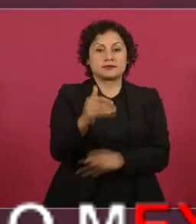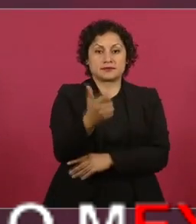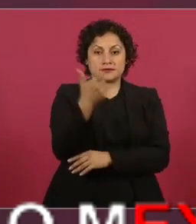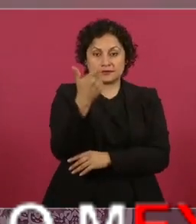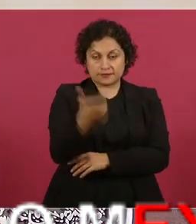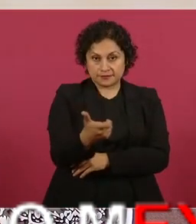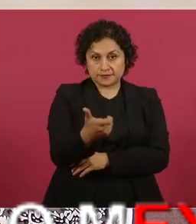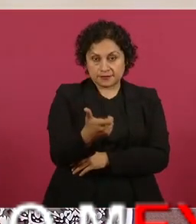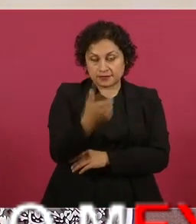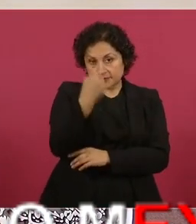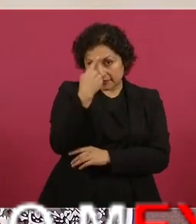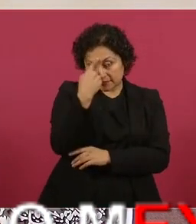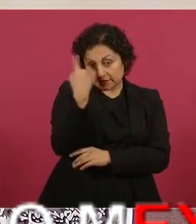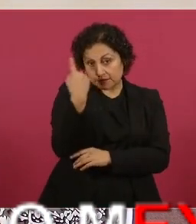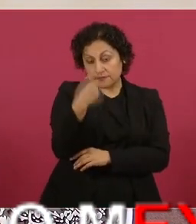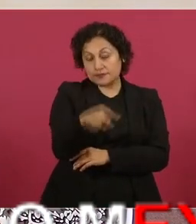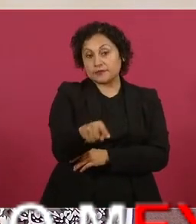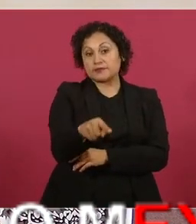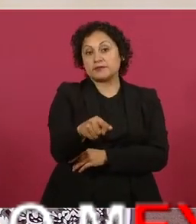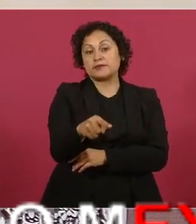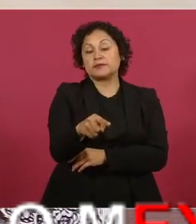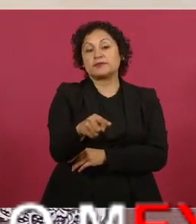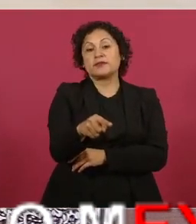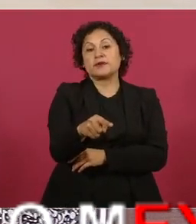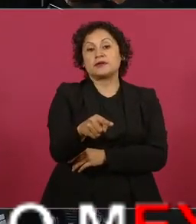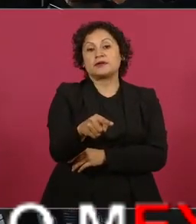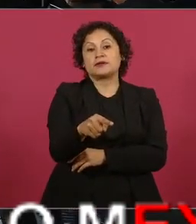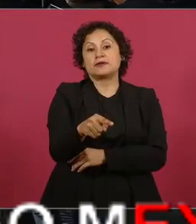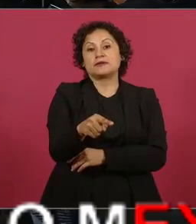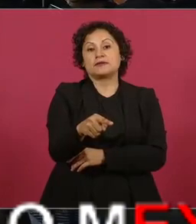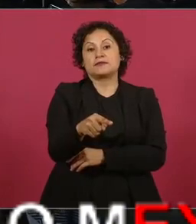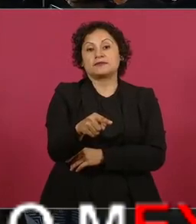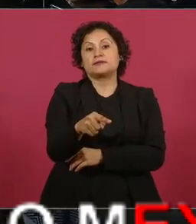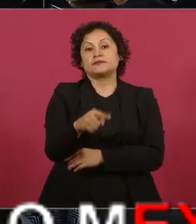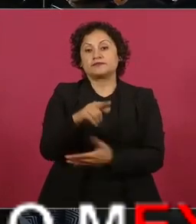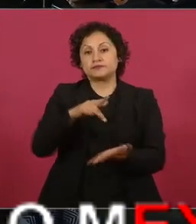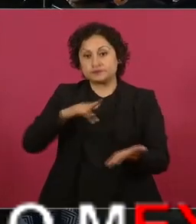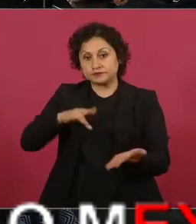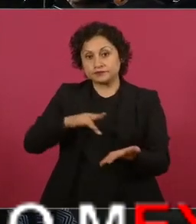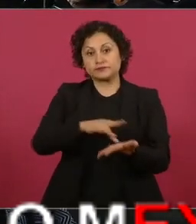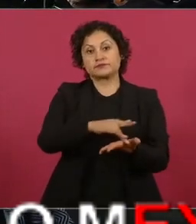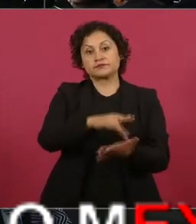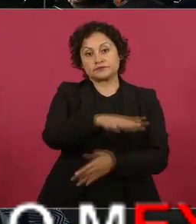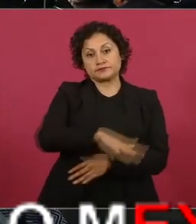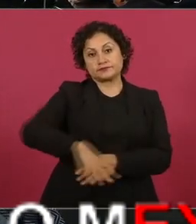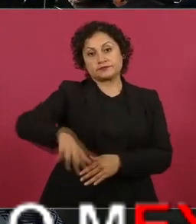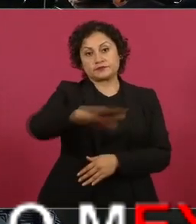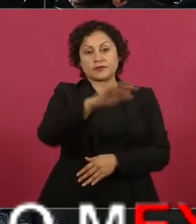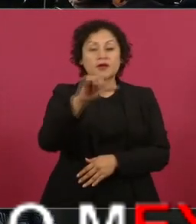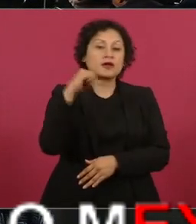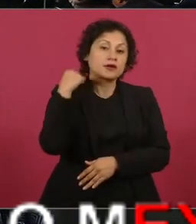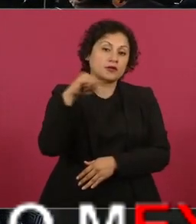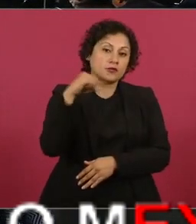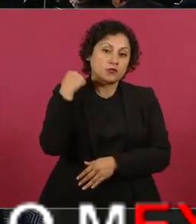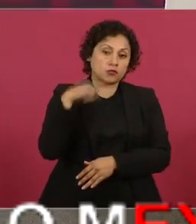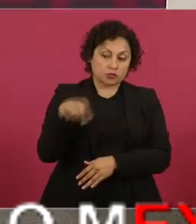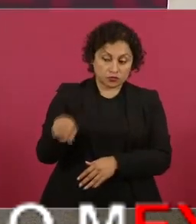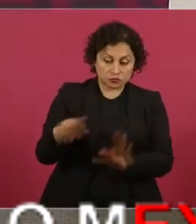a apoyar a los damnificados de Acapulco.